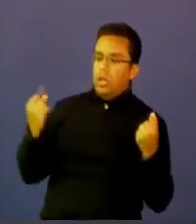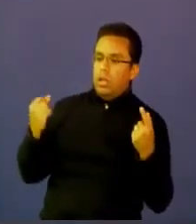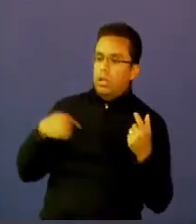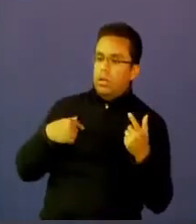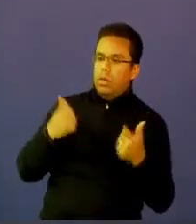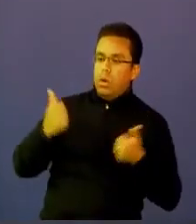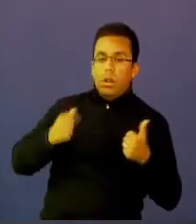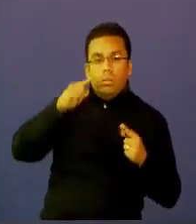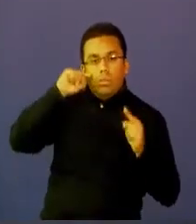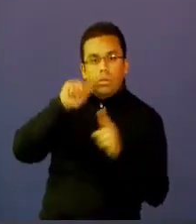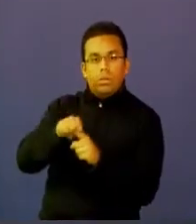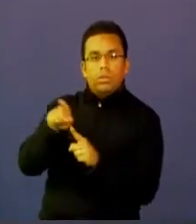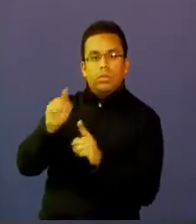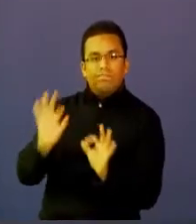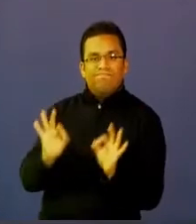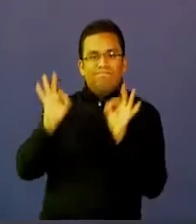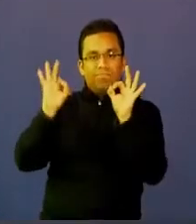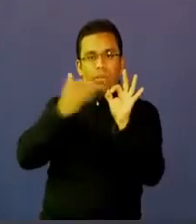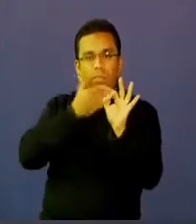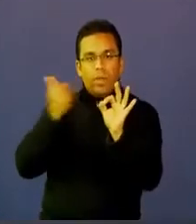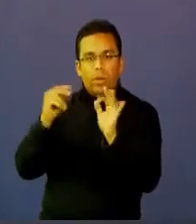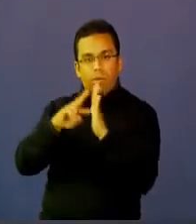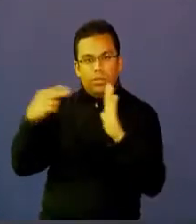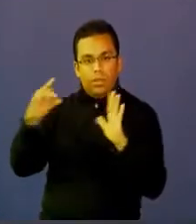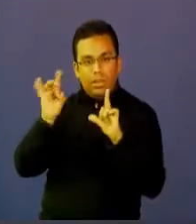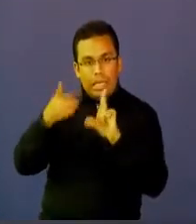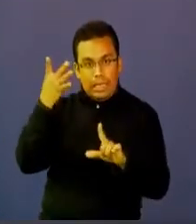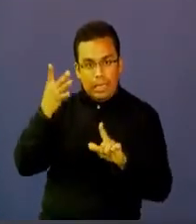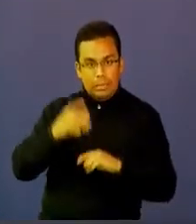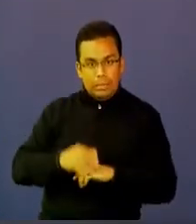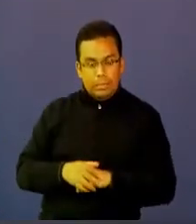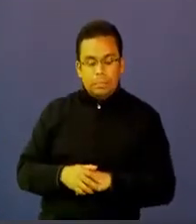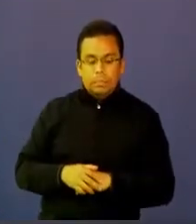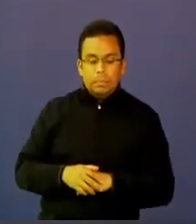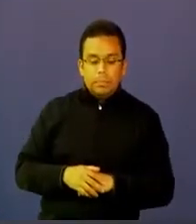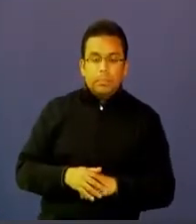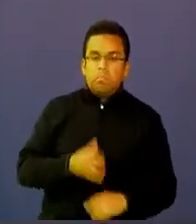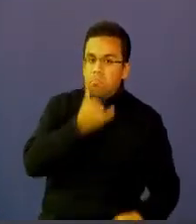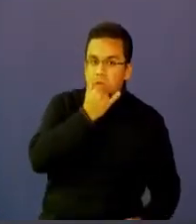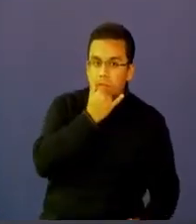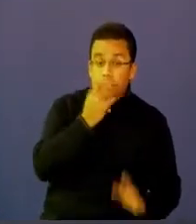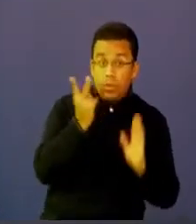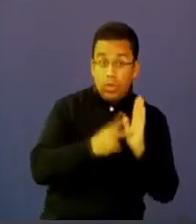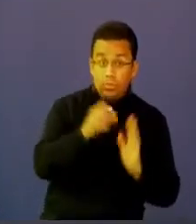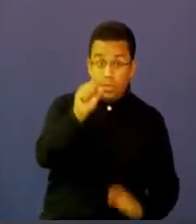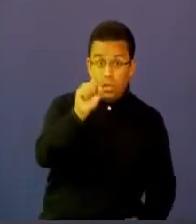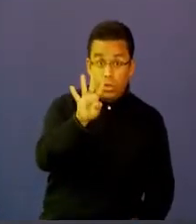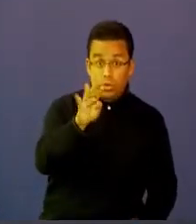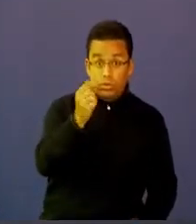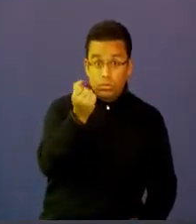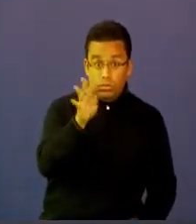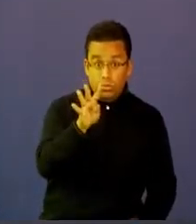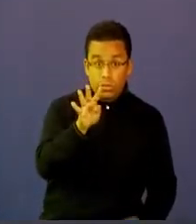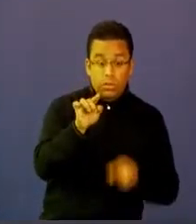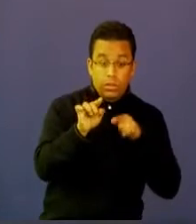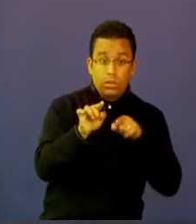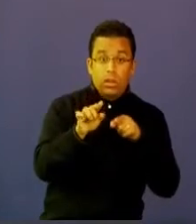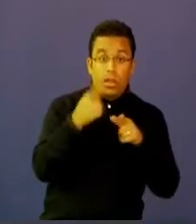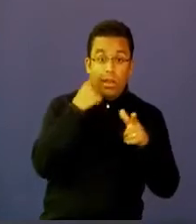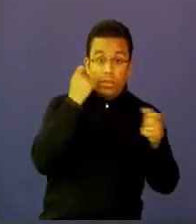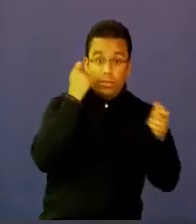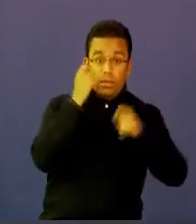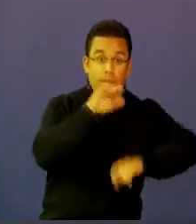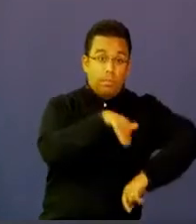competencias digitales. ¿Qué ha sucedido? En el año 2014, una estrategia muy importante del